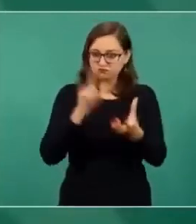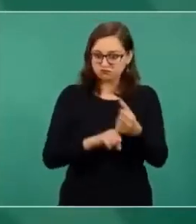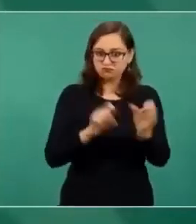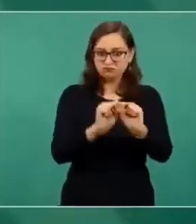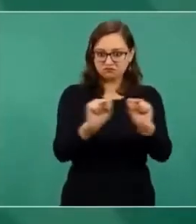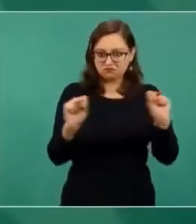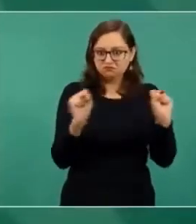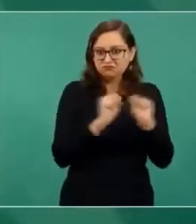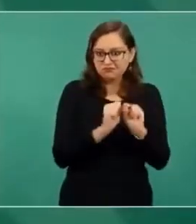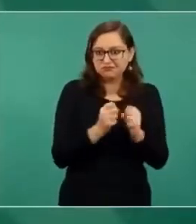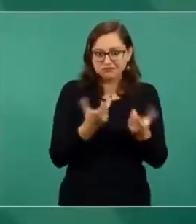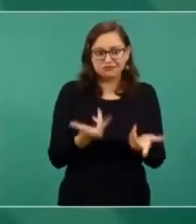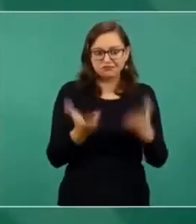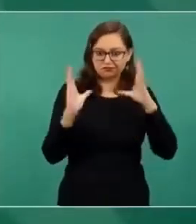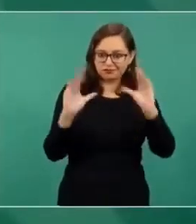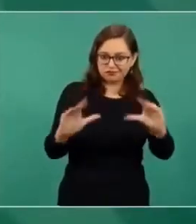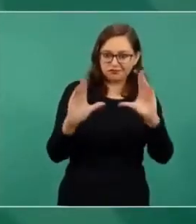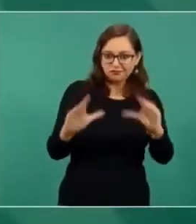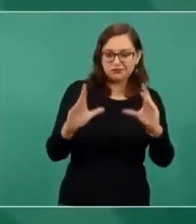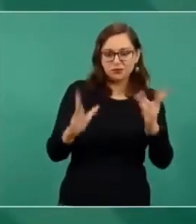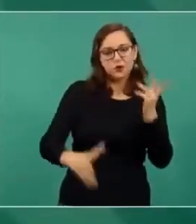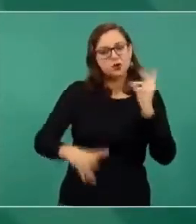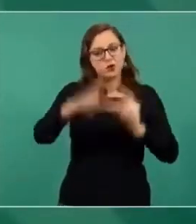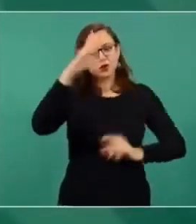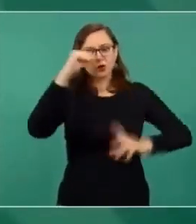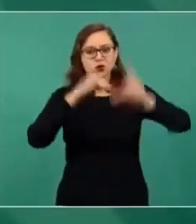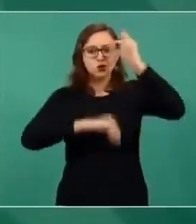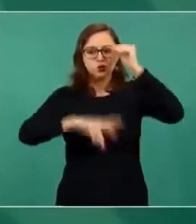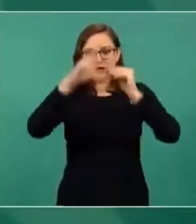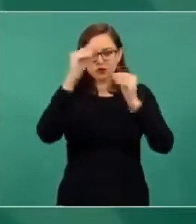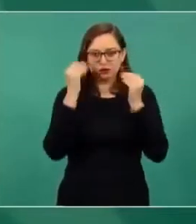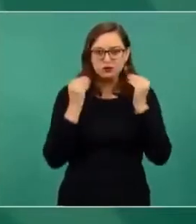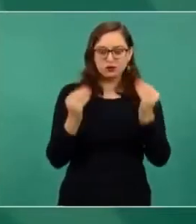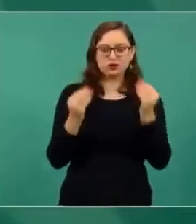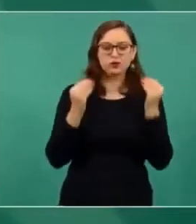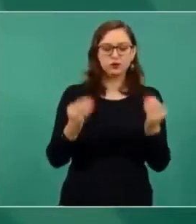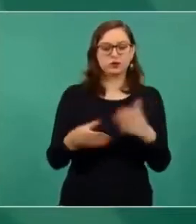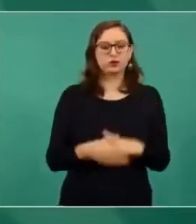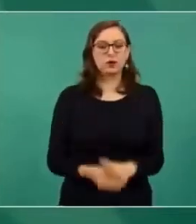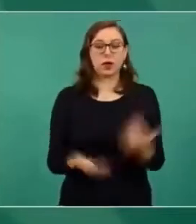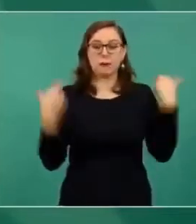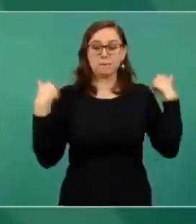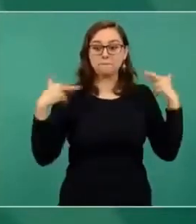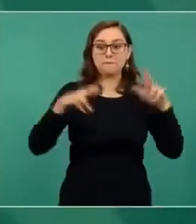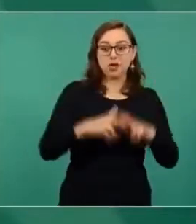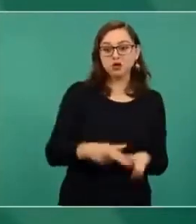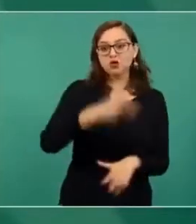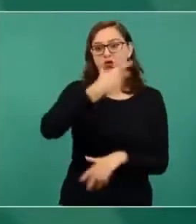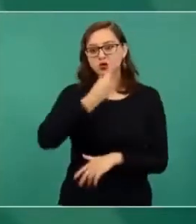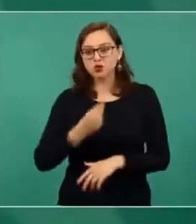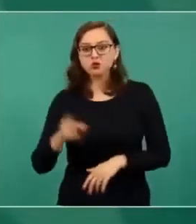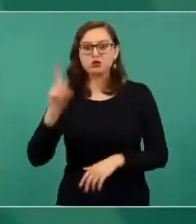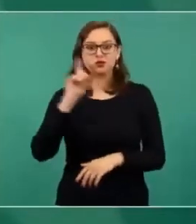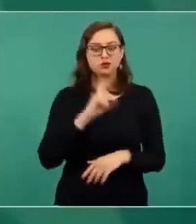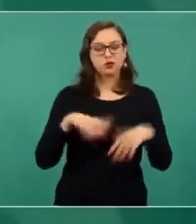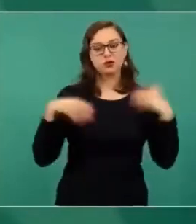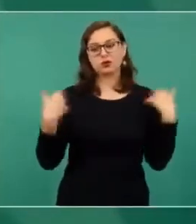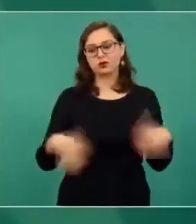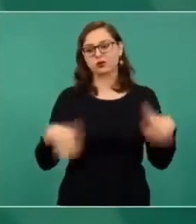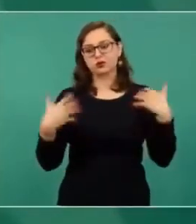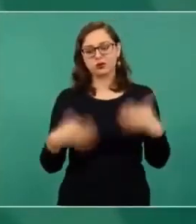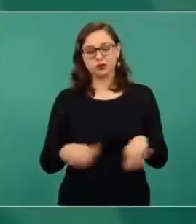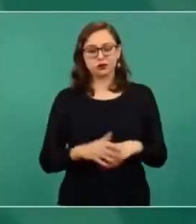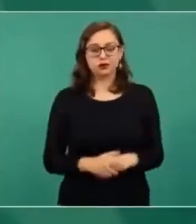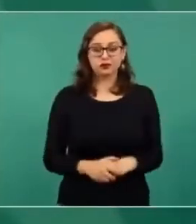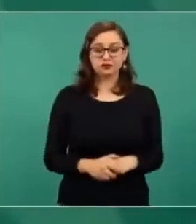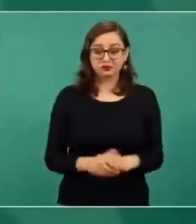formamos, pues le debemos mucho de lo que somos a nuestras maestras, a nuestros maestros. Entonces,